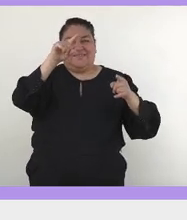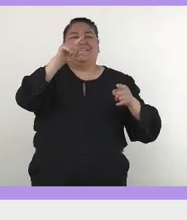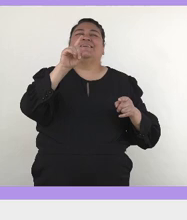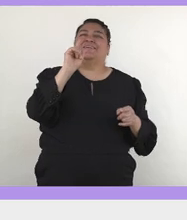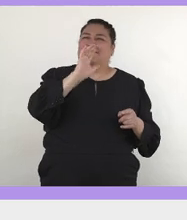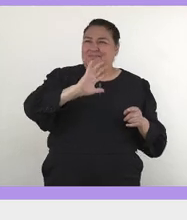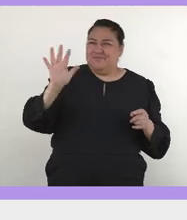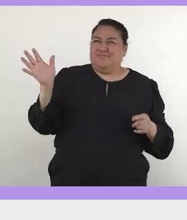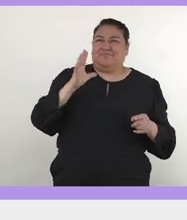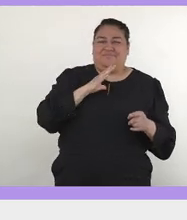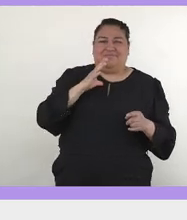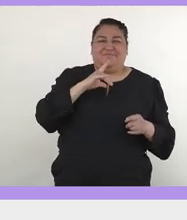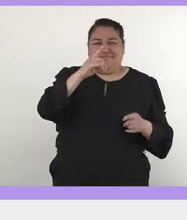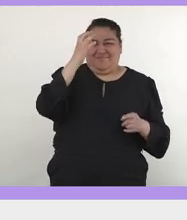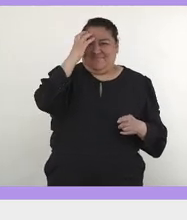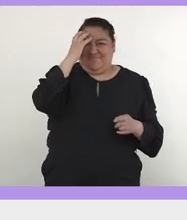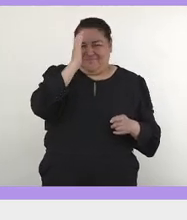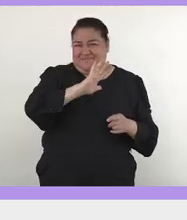Sí.